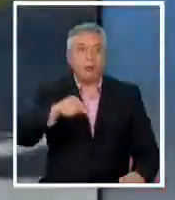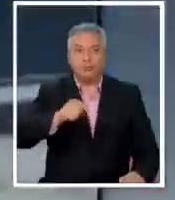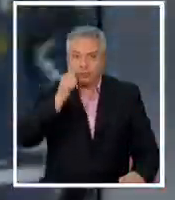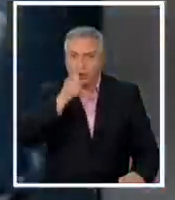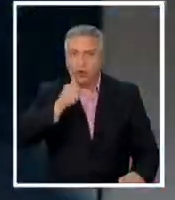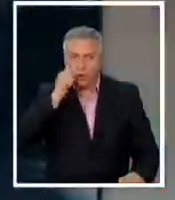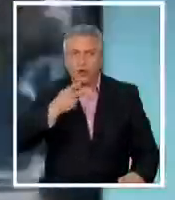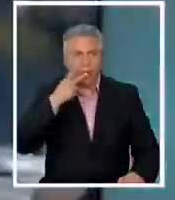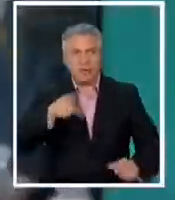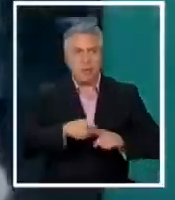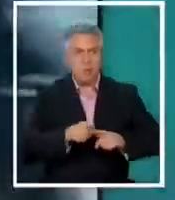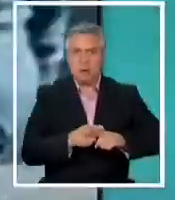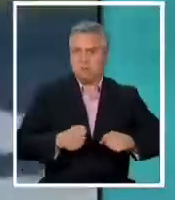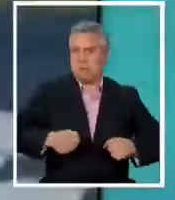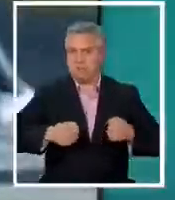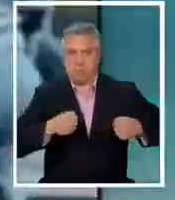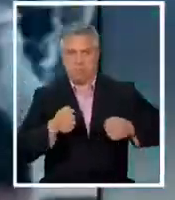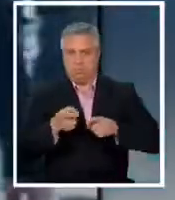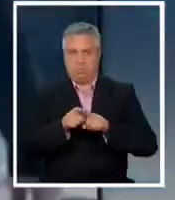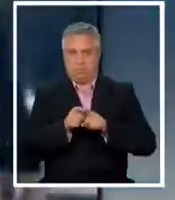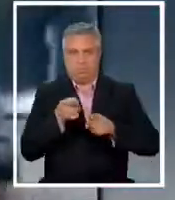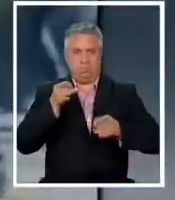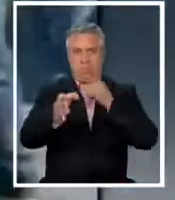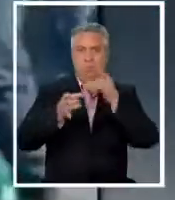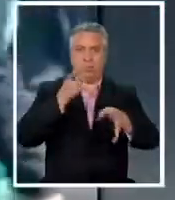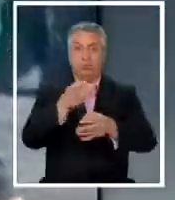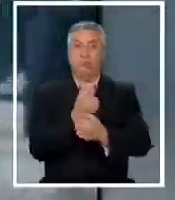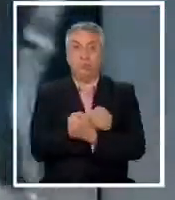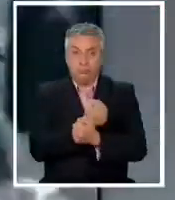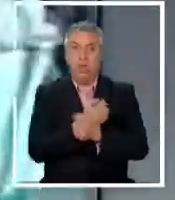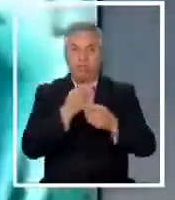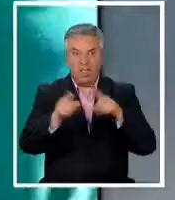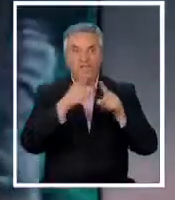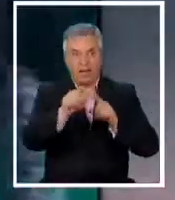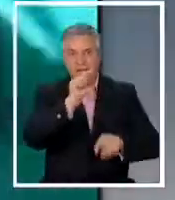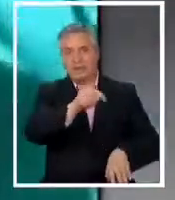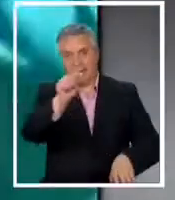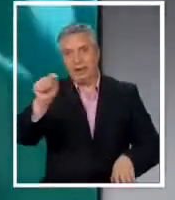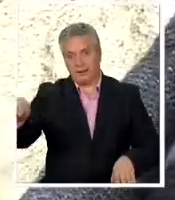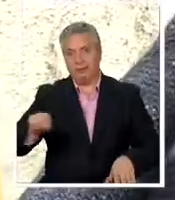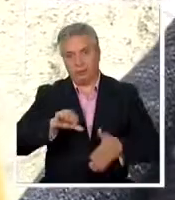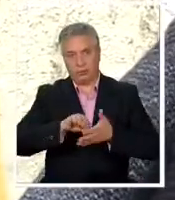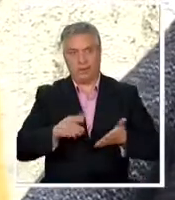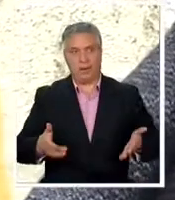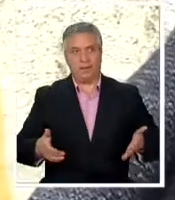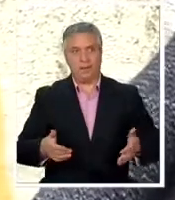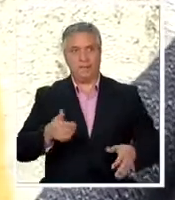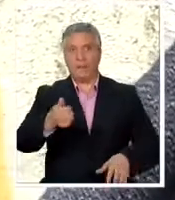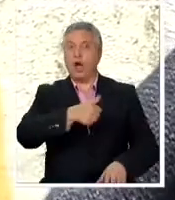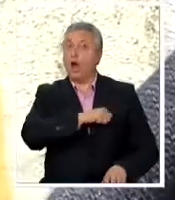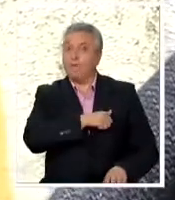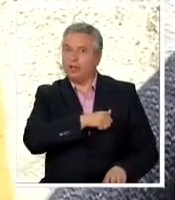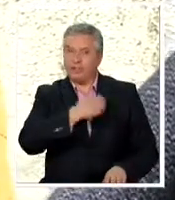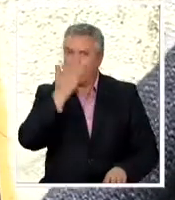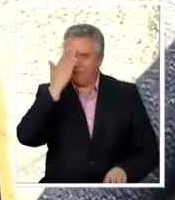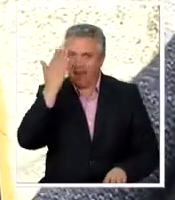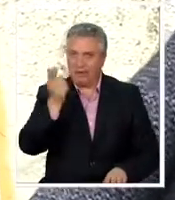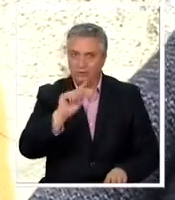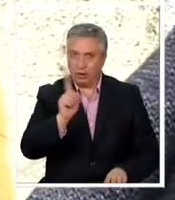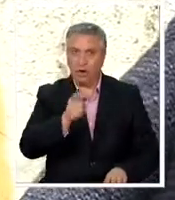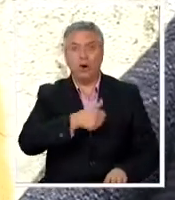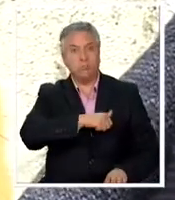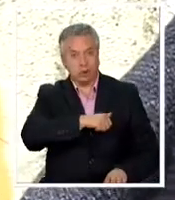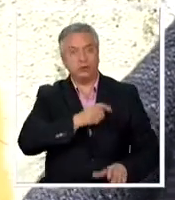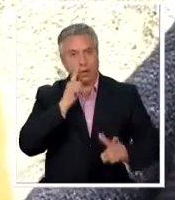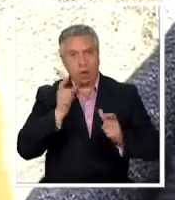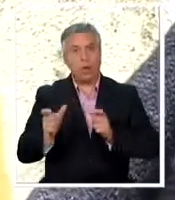ver a individuos sublevados contra efectivos policiales en distintos sectores de la ciudad la policía no es mala la policía cuida al